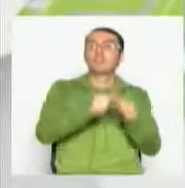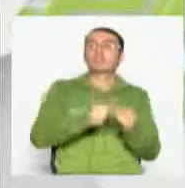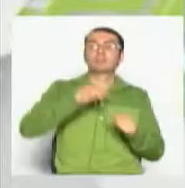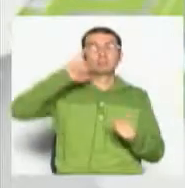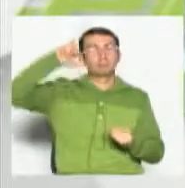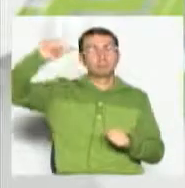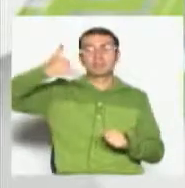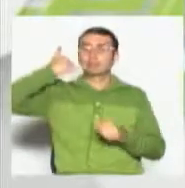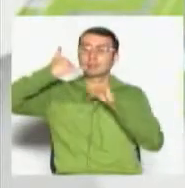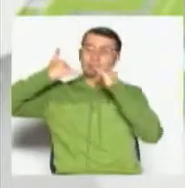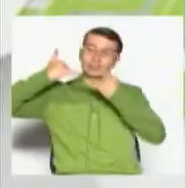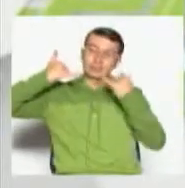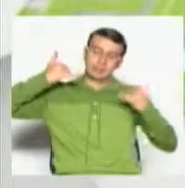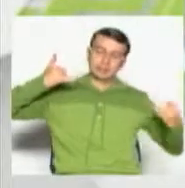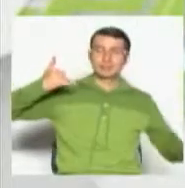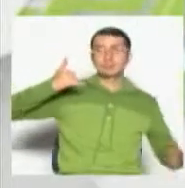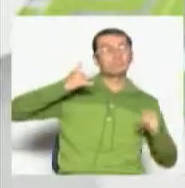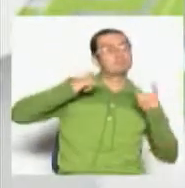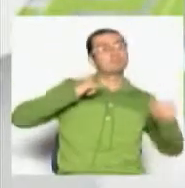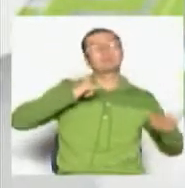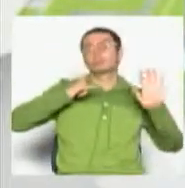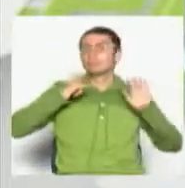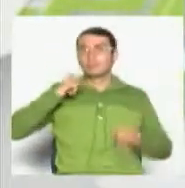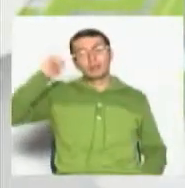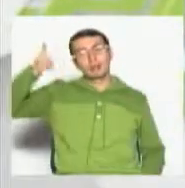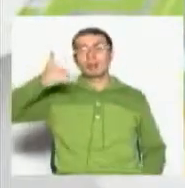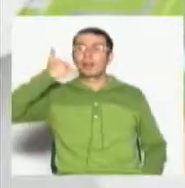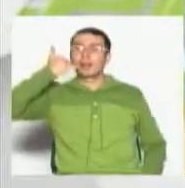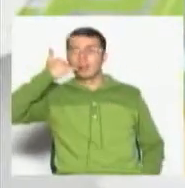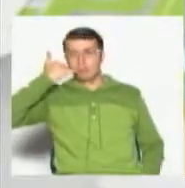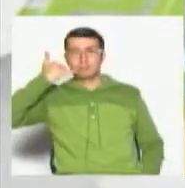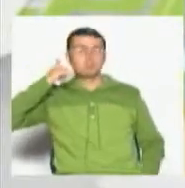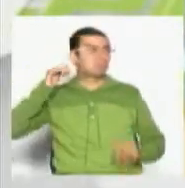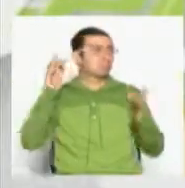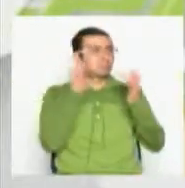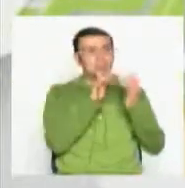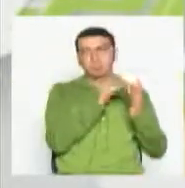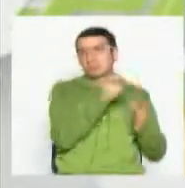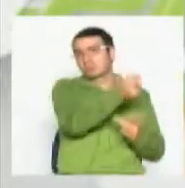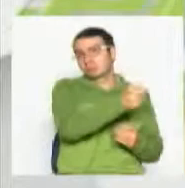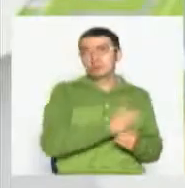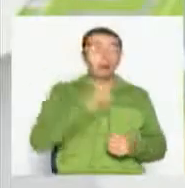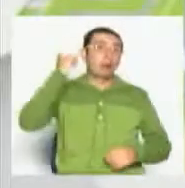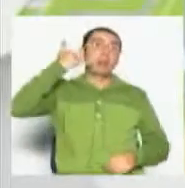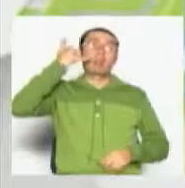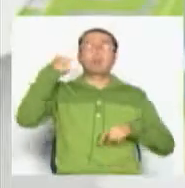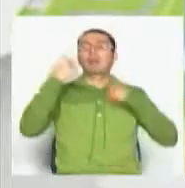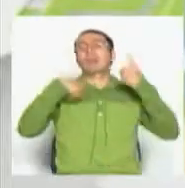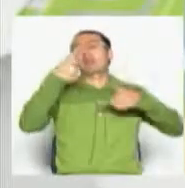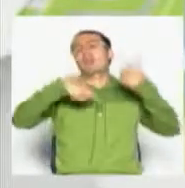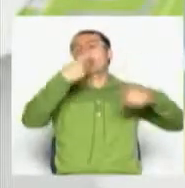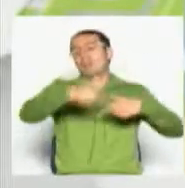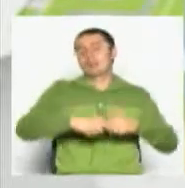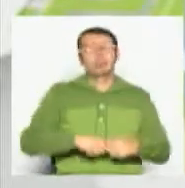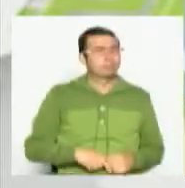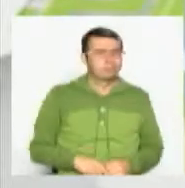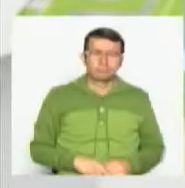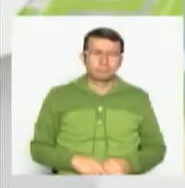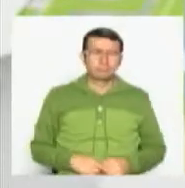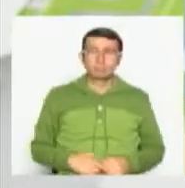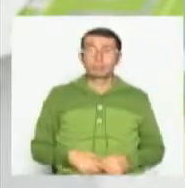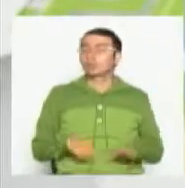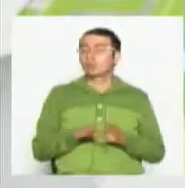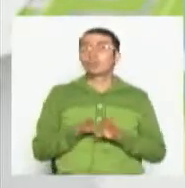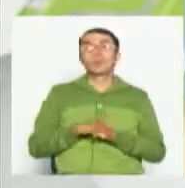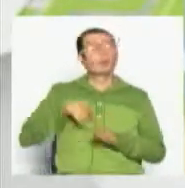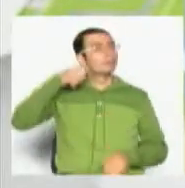tiene que acortar distancias, no alargar conversaciones, y eso es válido, puede ser, a través del auricular